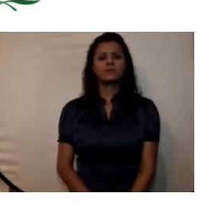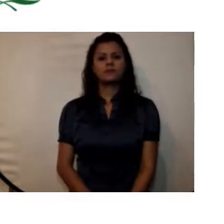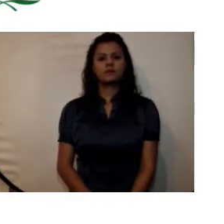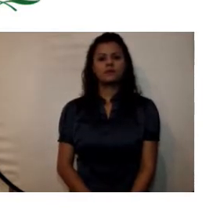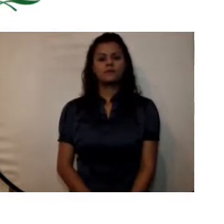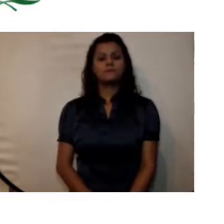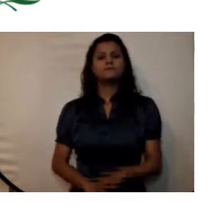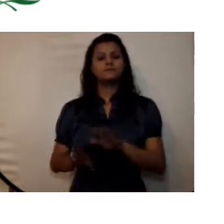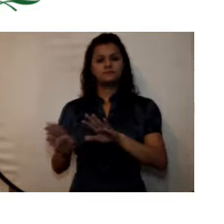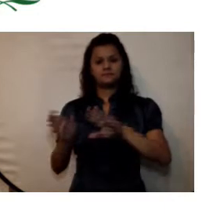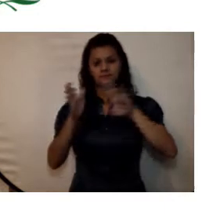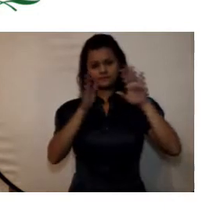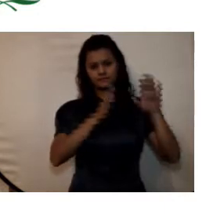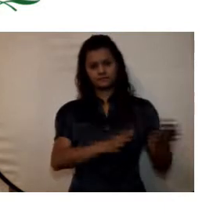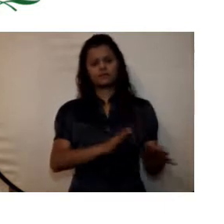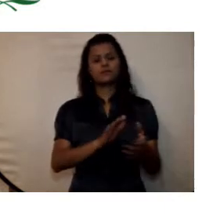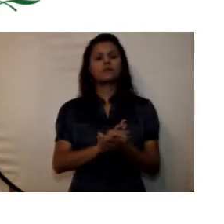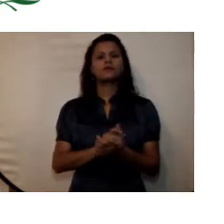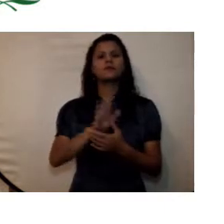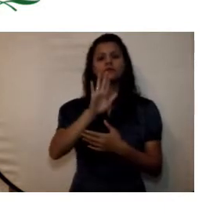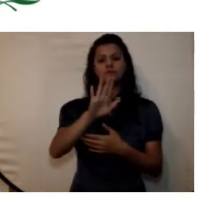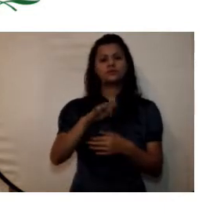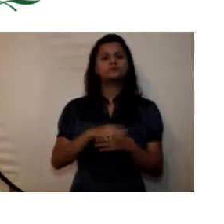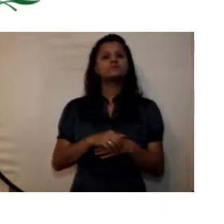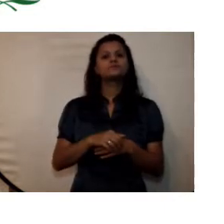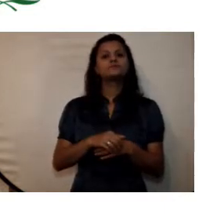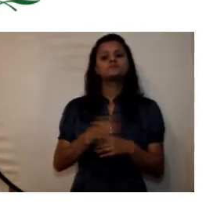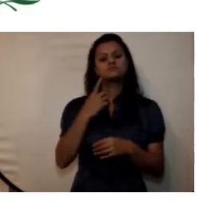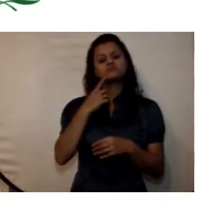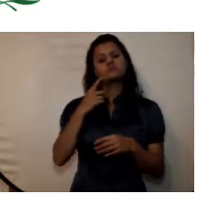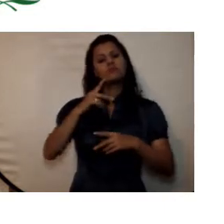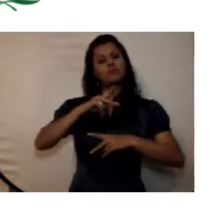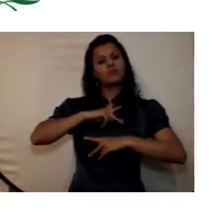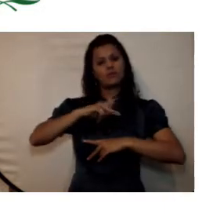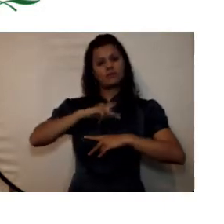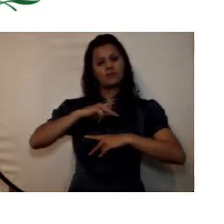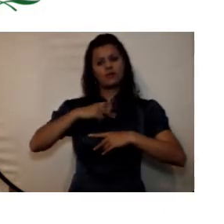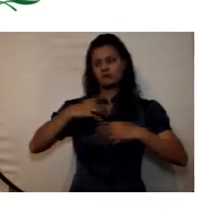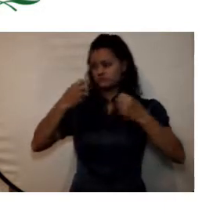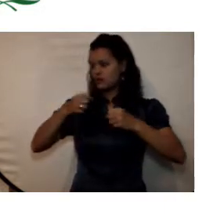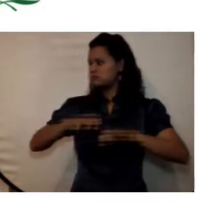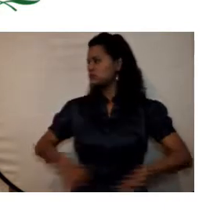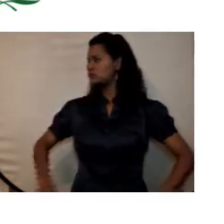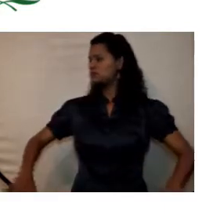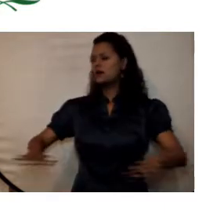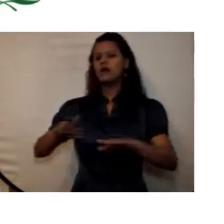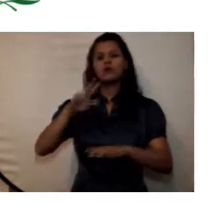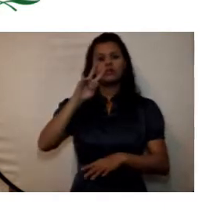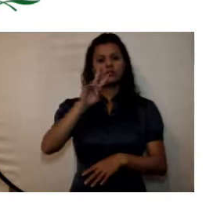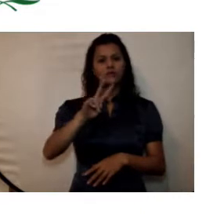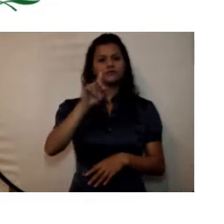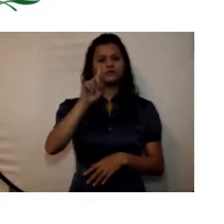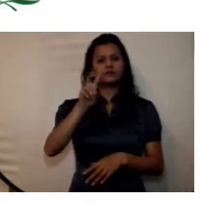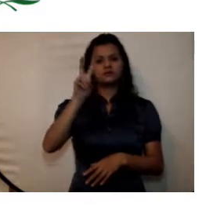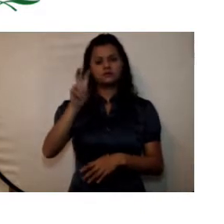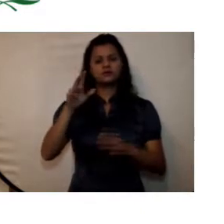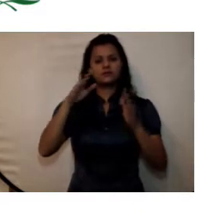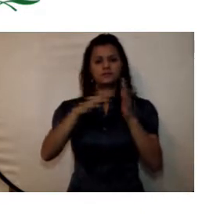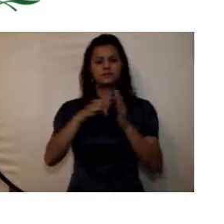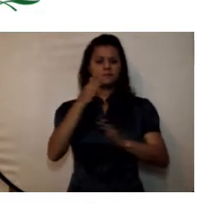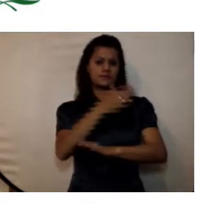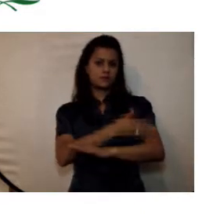Pasamos a la parte del activo no corriente Propiedad Planta y Equipo 217 mil millones de pesos